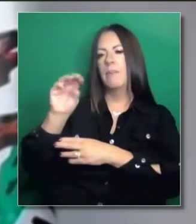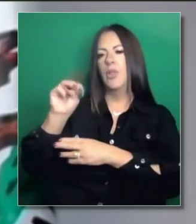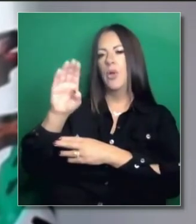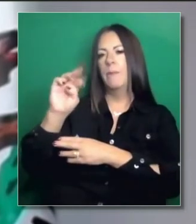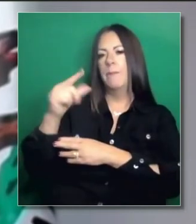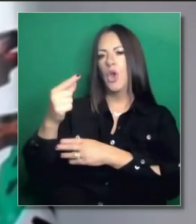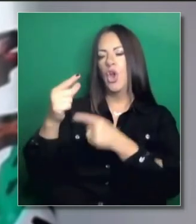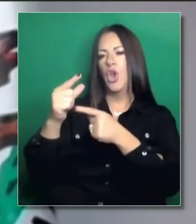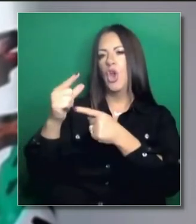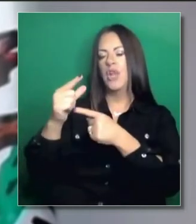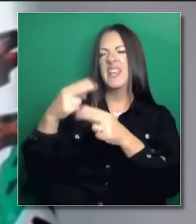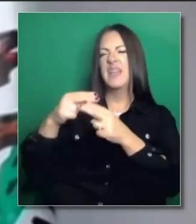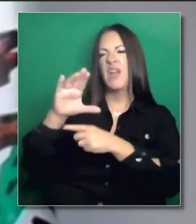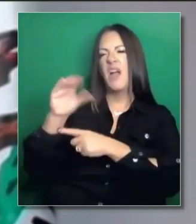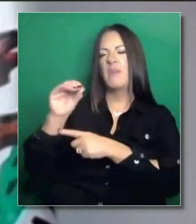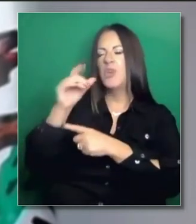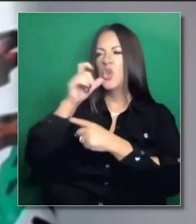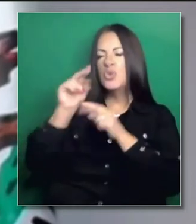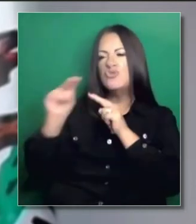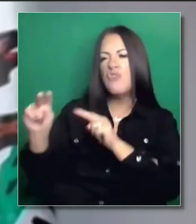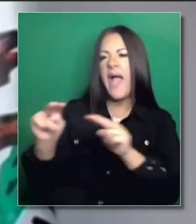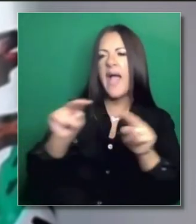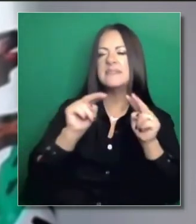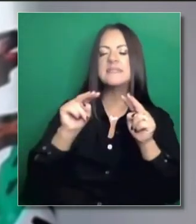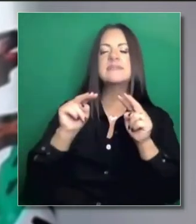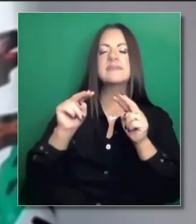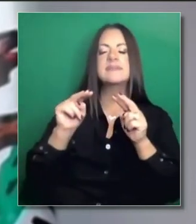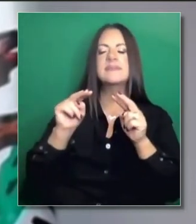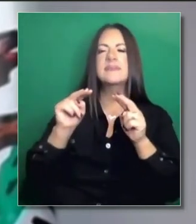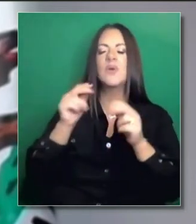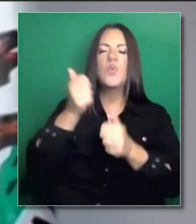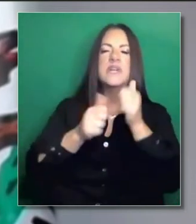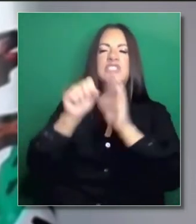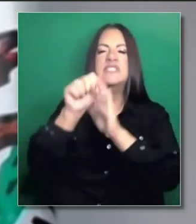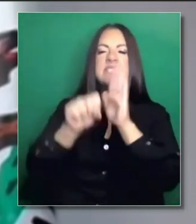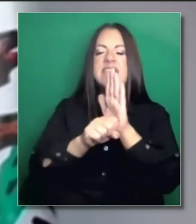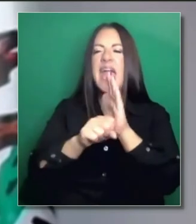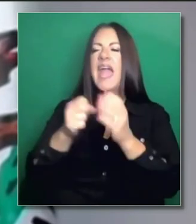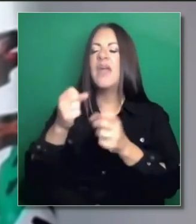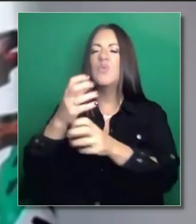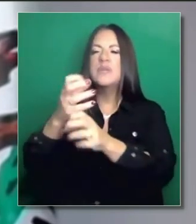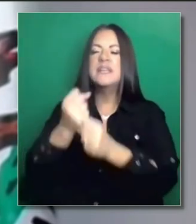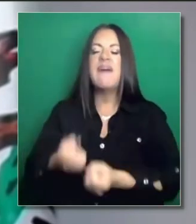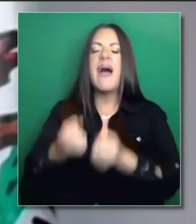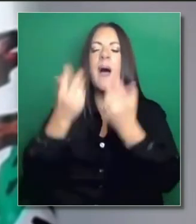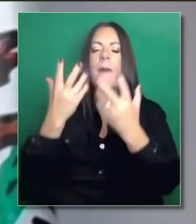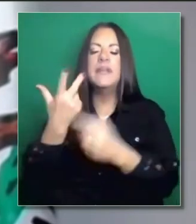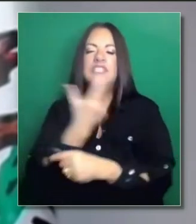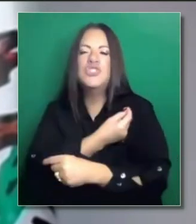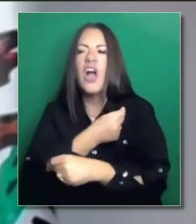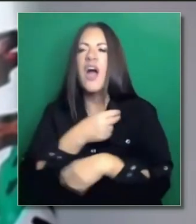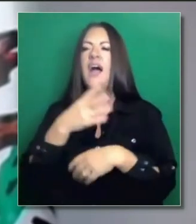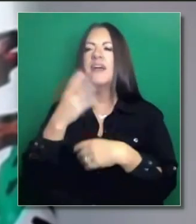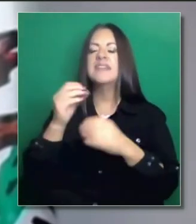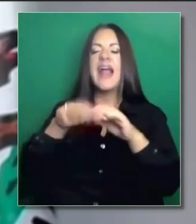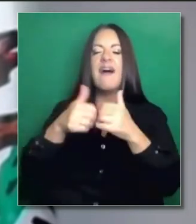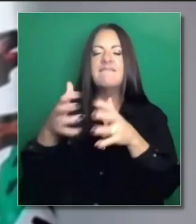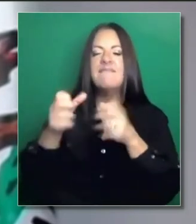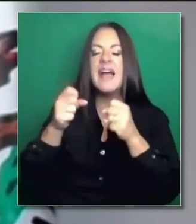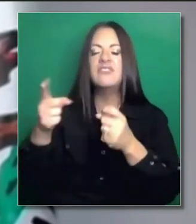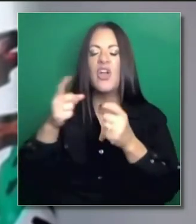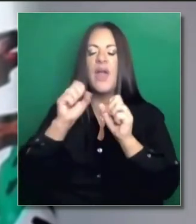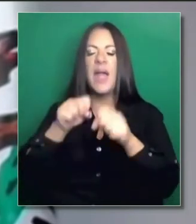específicamente, no lo he visto, pero sé que en California estamos trabajando arduamente para estar seguros que el 100%